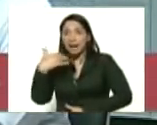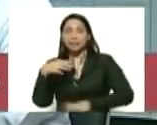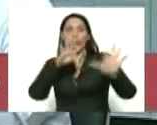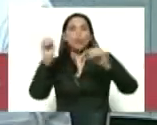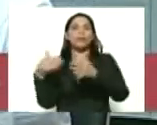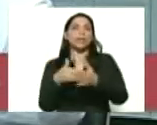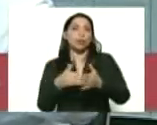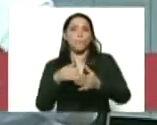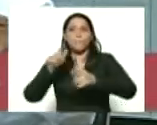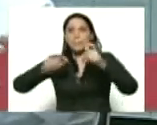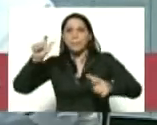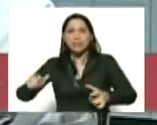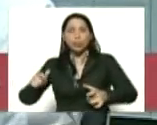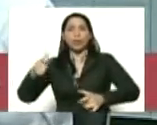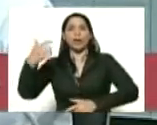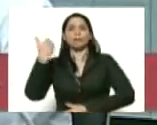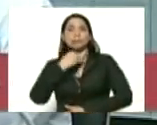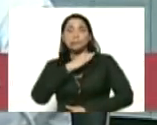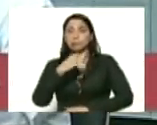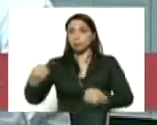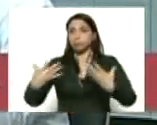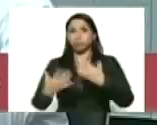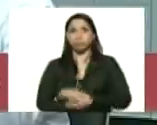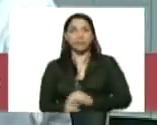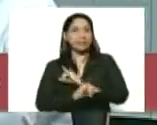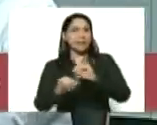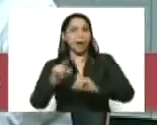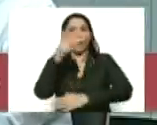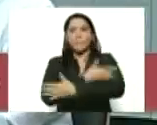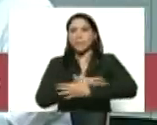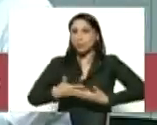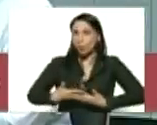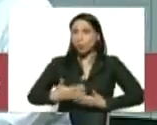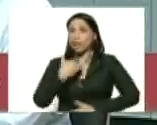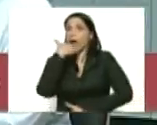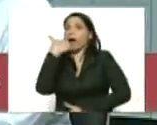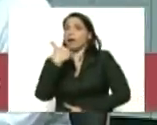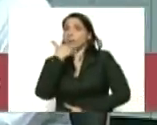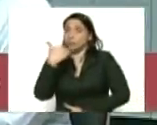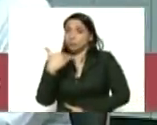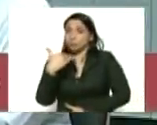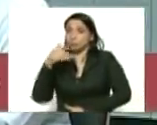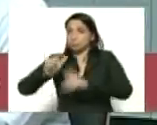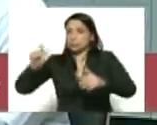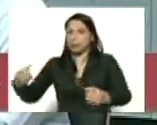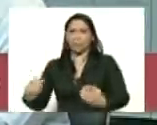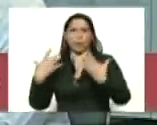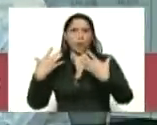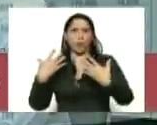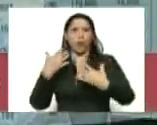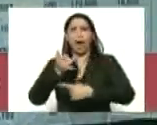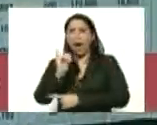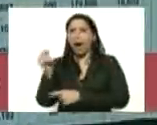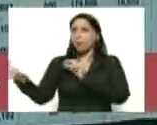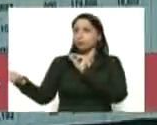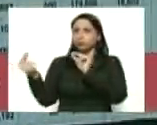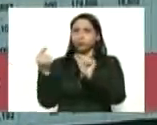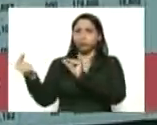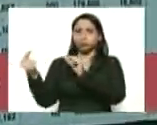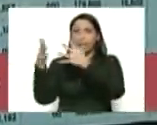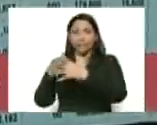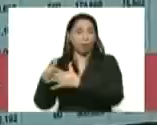casos. Y quizás dentro de unos 5 días estén en el millón de casos. Hay un debate en los Estados Unidos